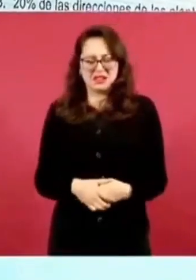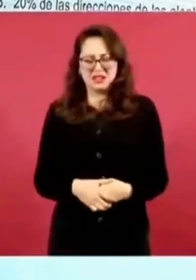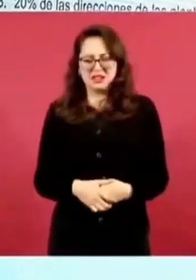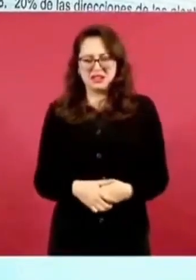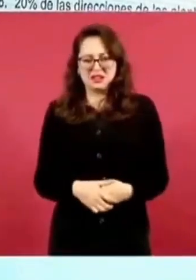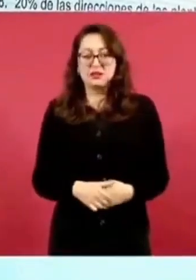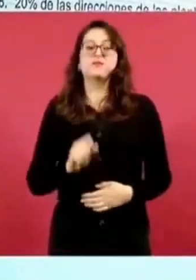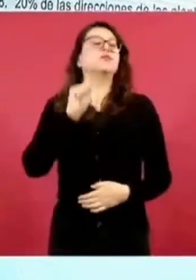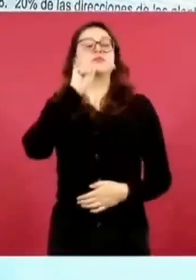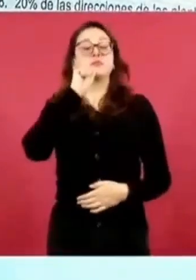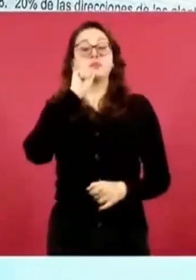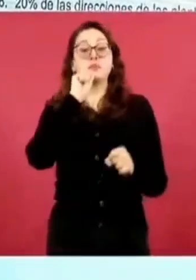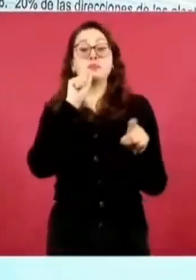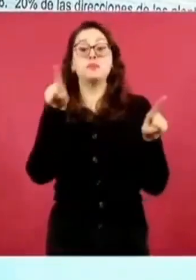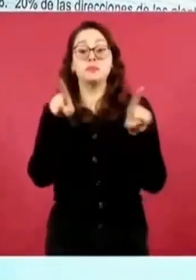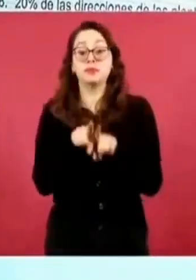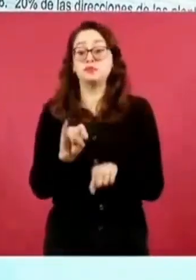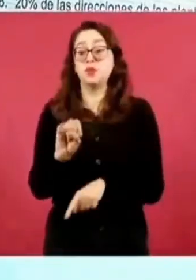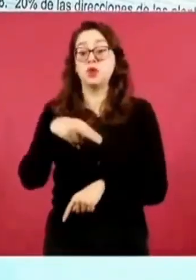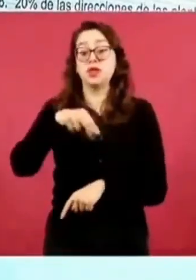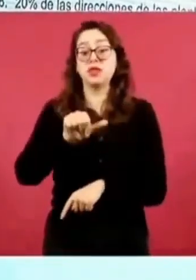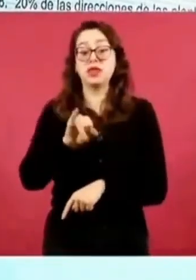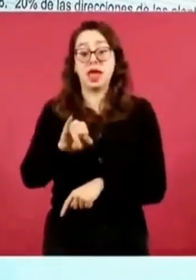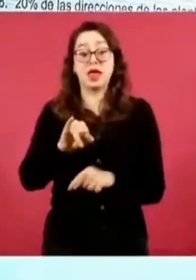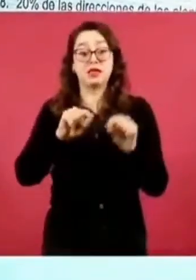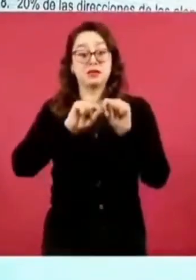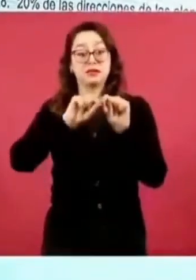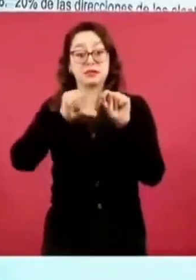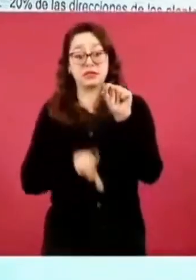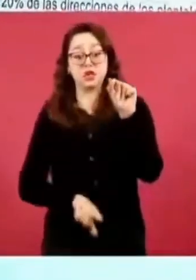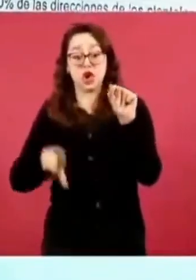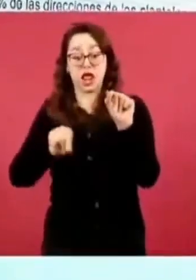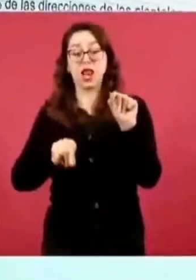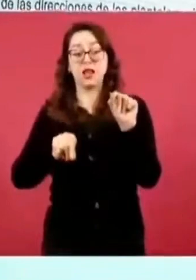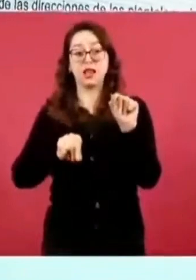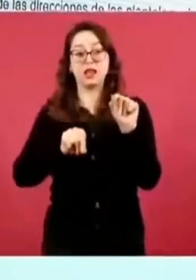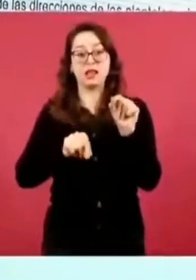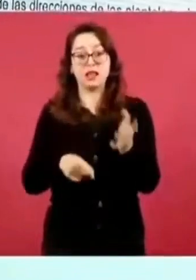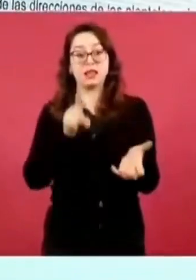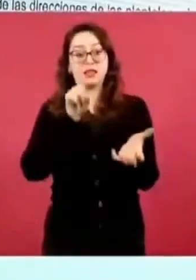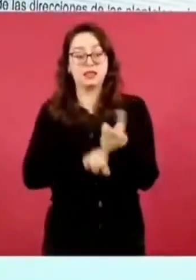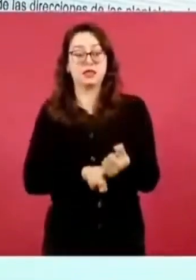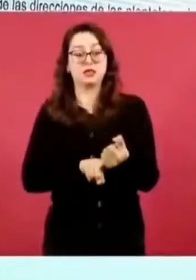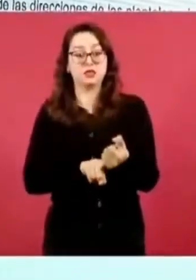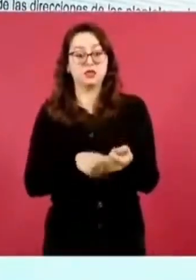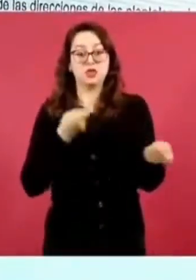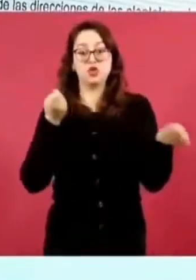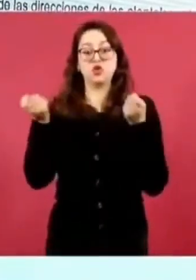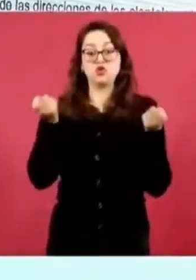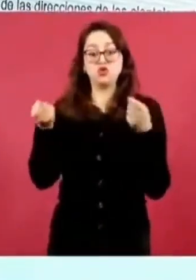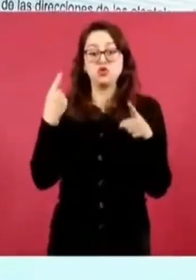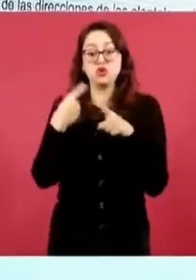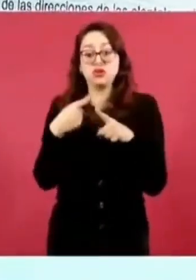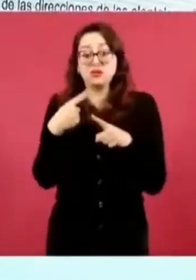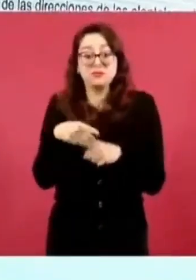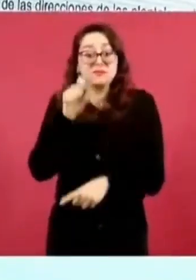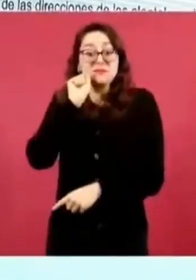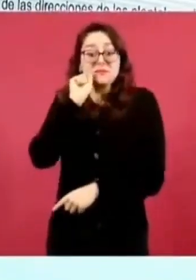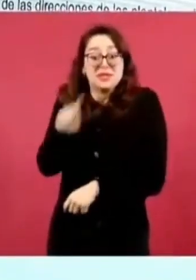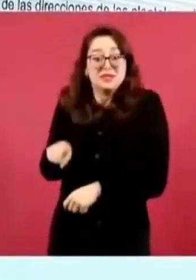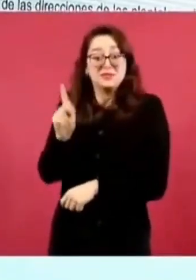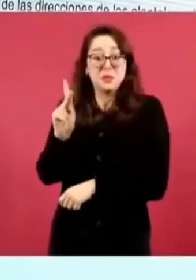Los que están en el Instituto de la Transparencia, todos son de esta afiliación